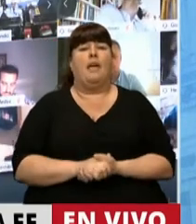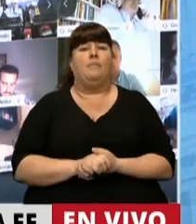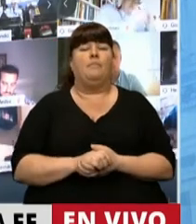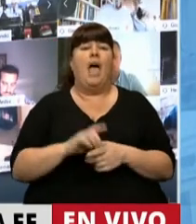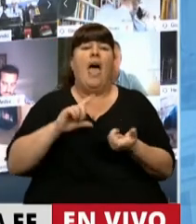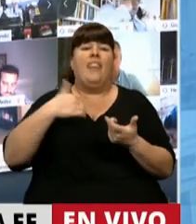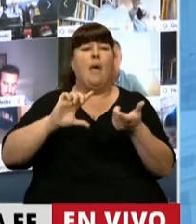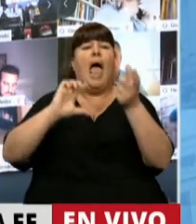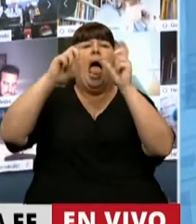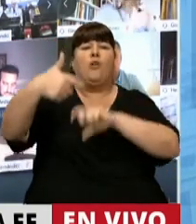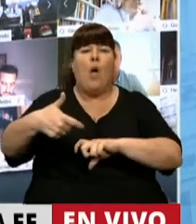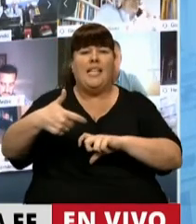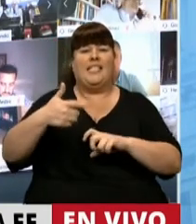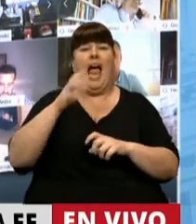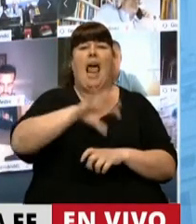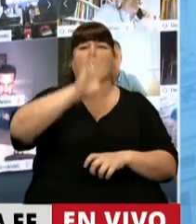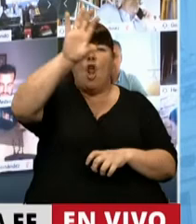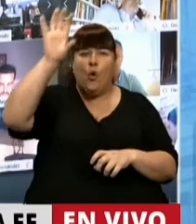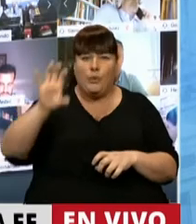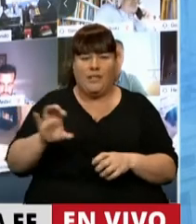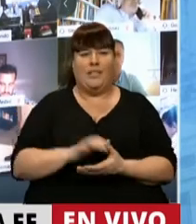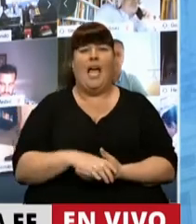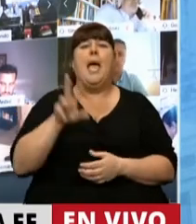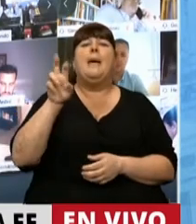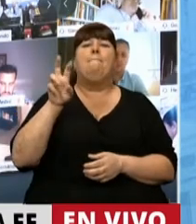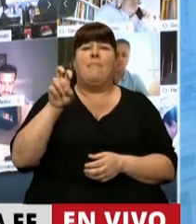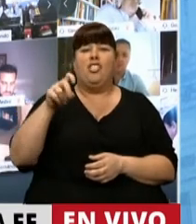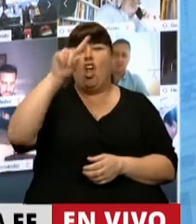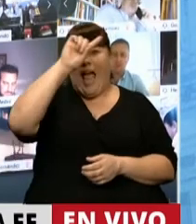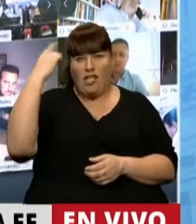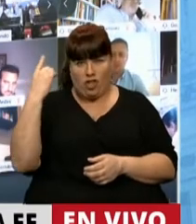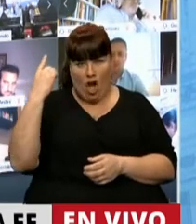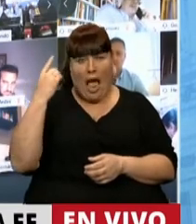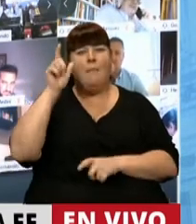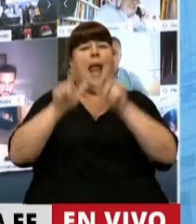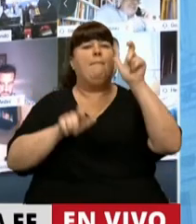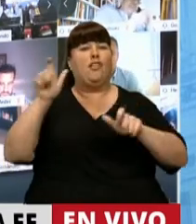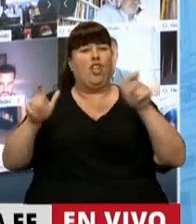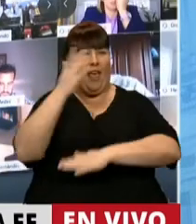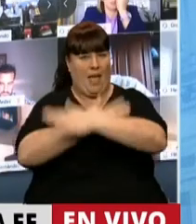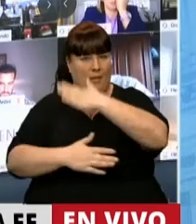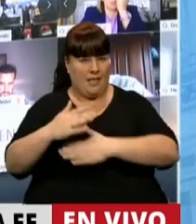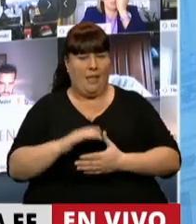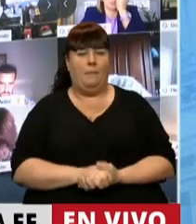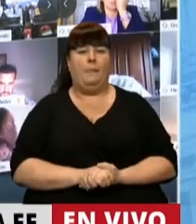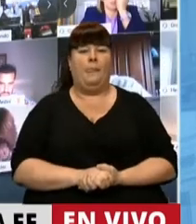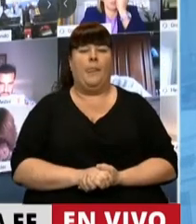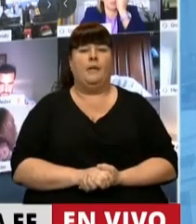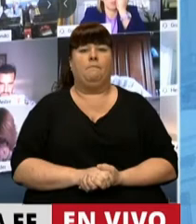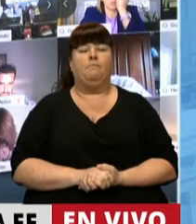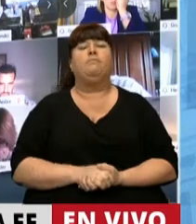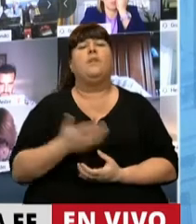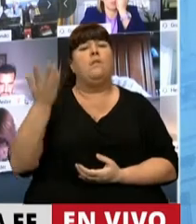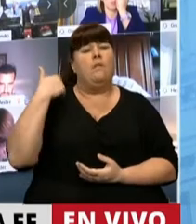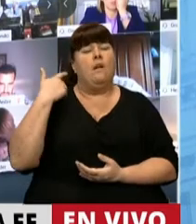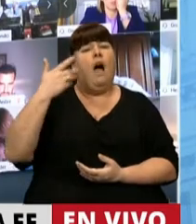o se actualice las pensiones provinciales y la pensión nacional para las personas con discapacidad. Lo hemos